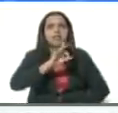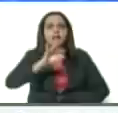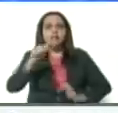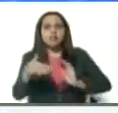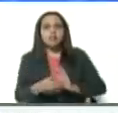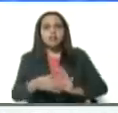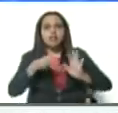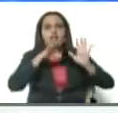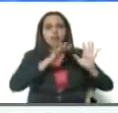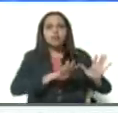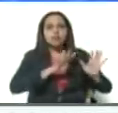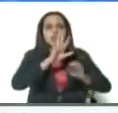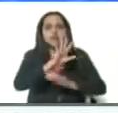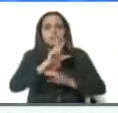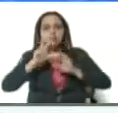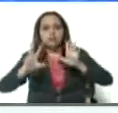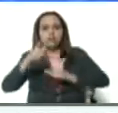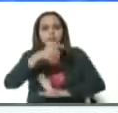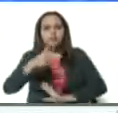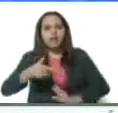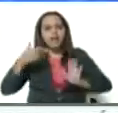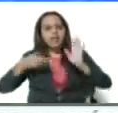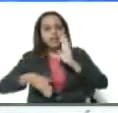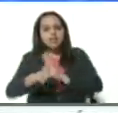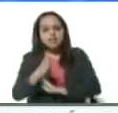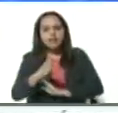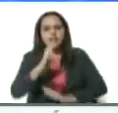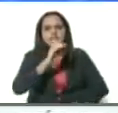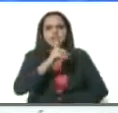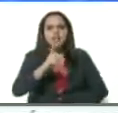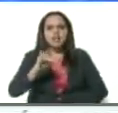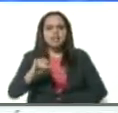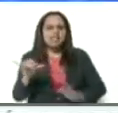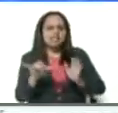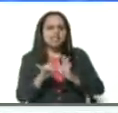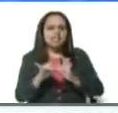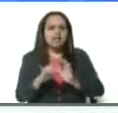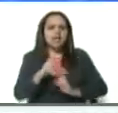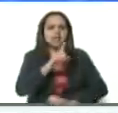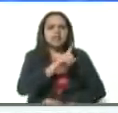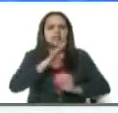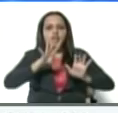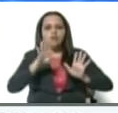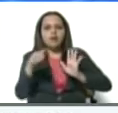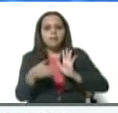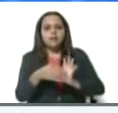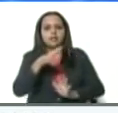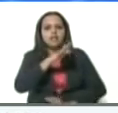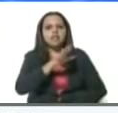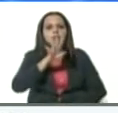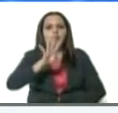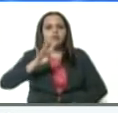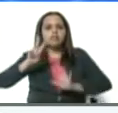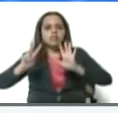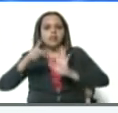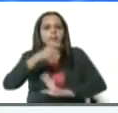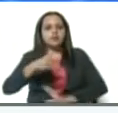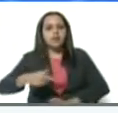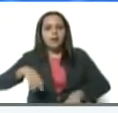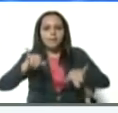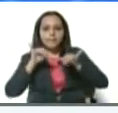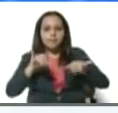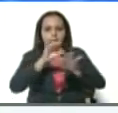personas y deben ir a un CDI casi 20.000, 19.547 personas. Es la misma